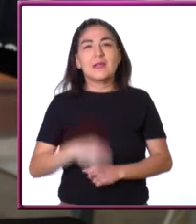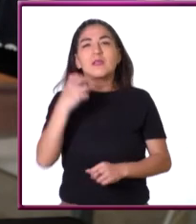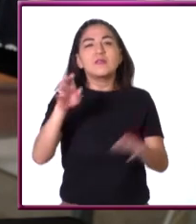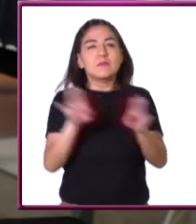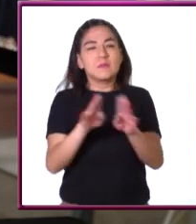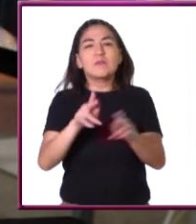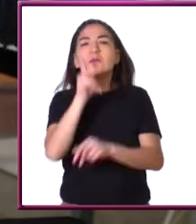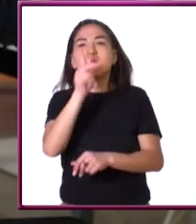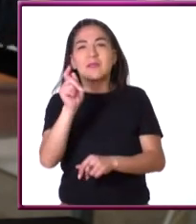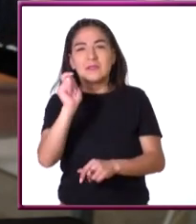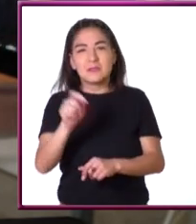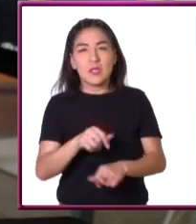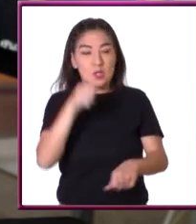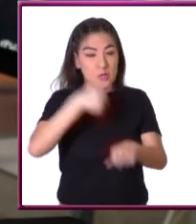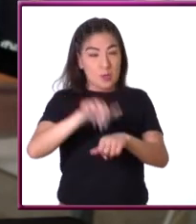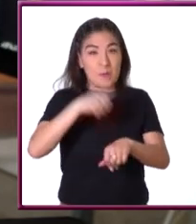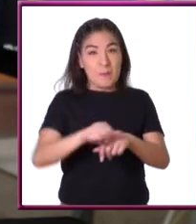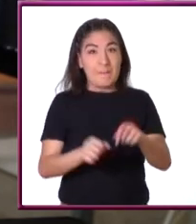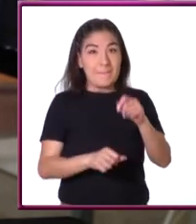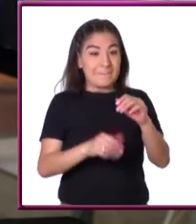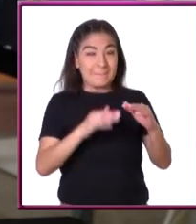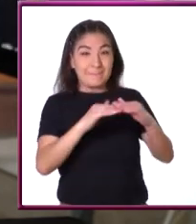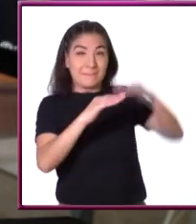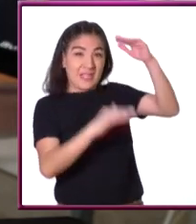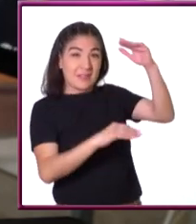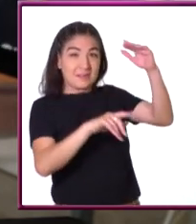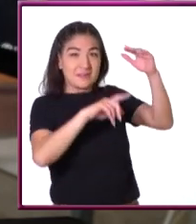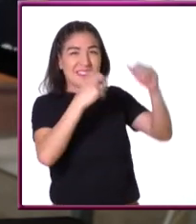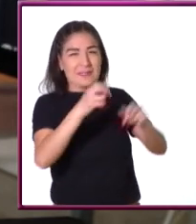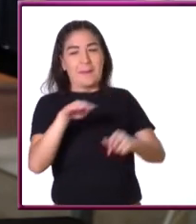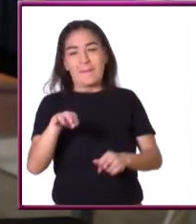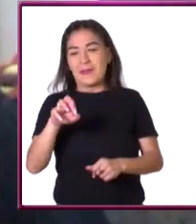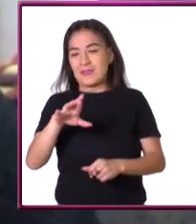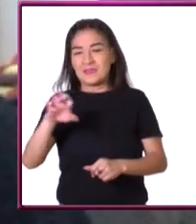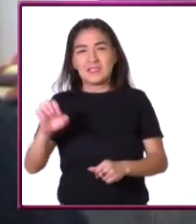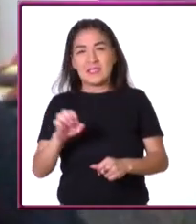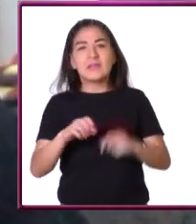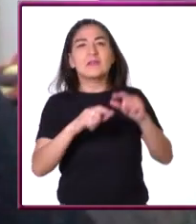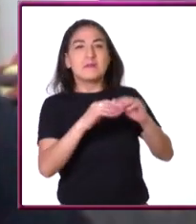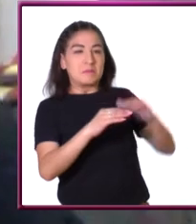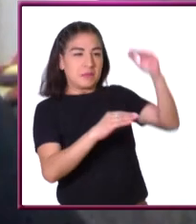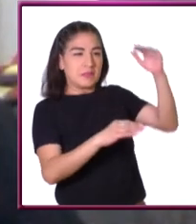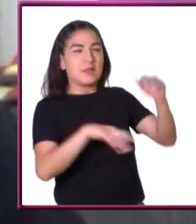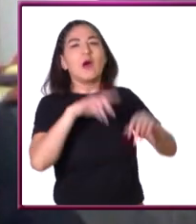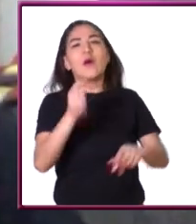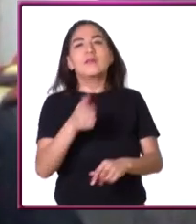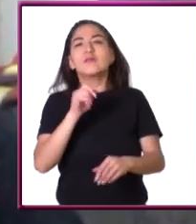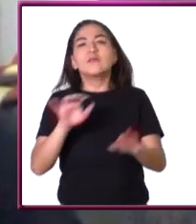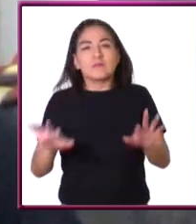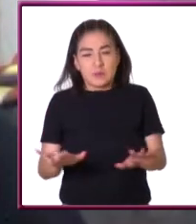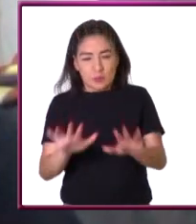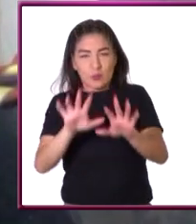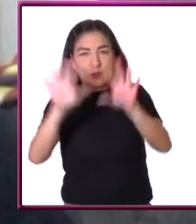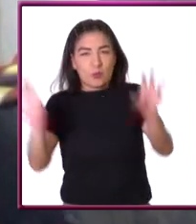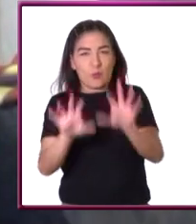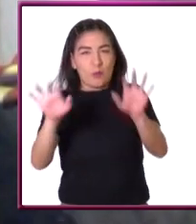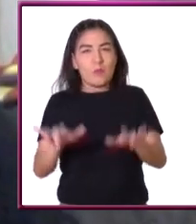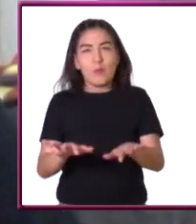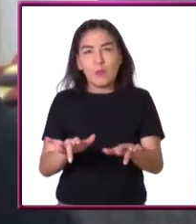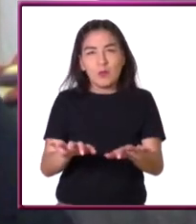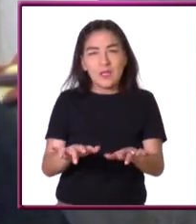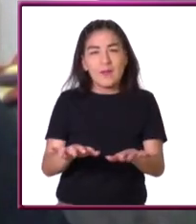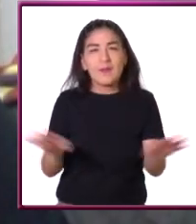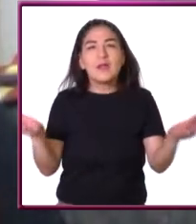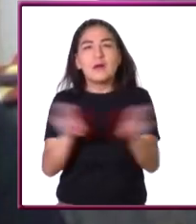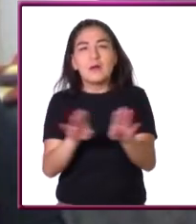una de sus iniciales de los números más grandes a partir de Mersenne y se dedica son supercomputadoras precisamente lo que